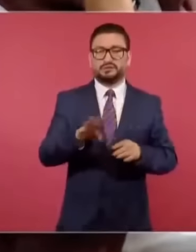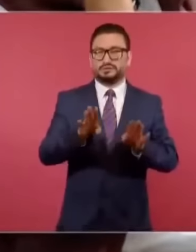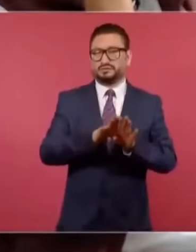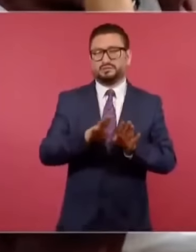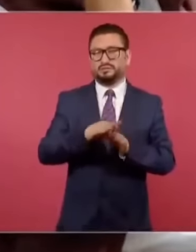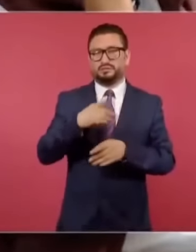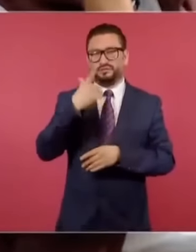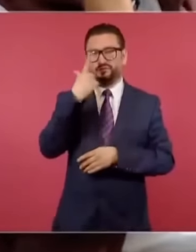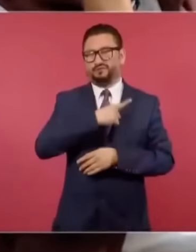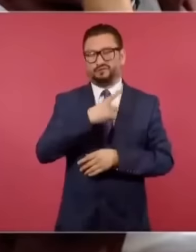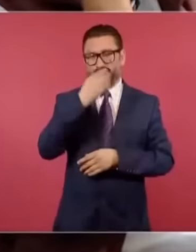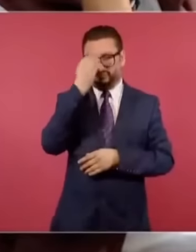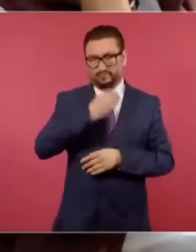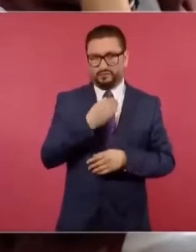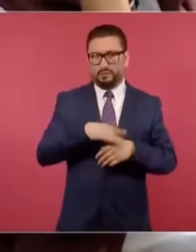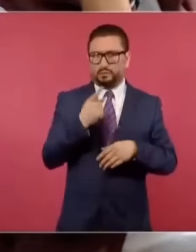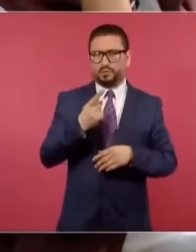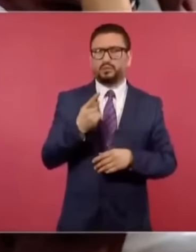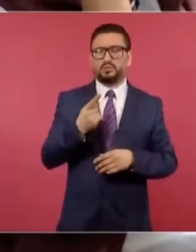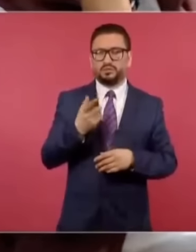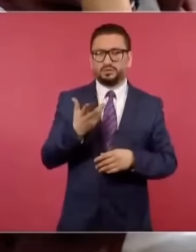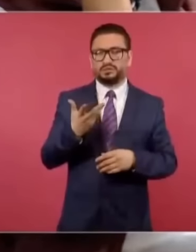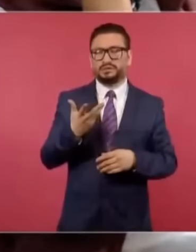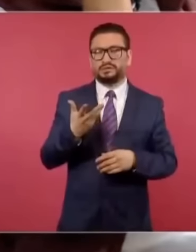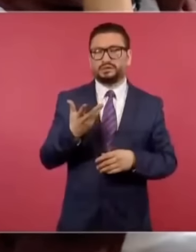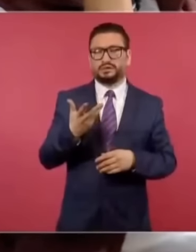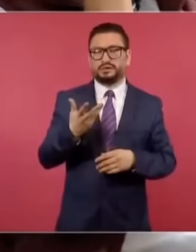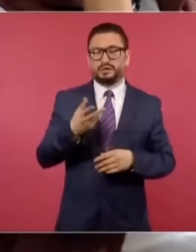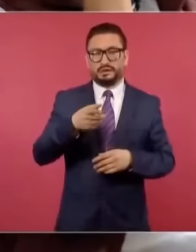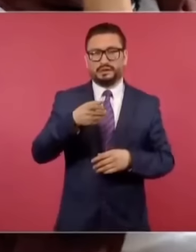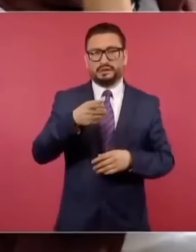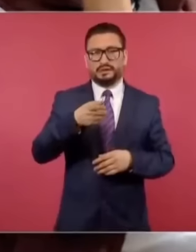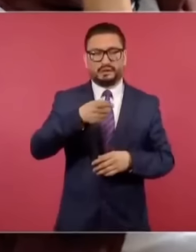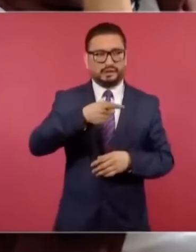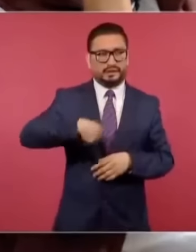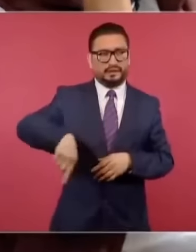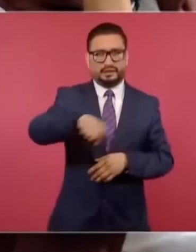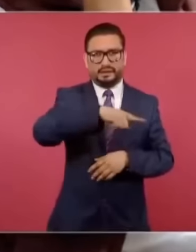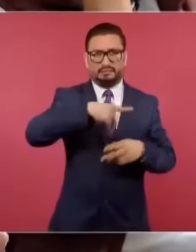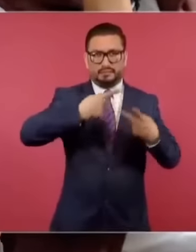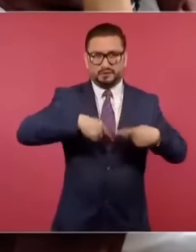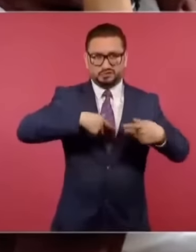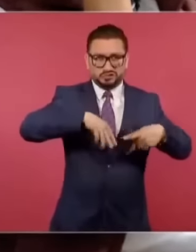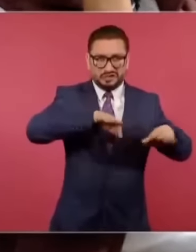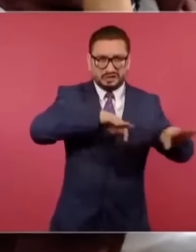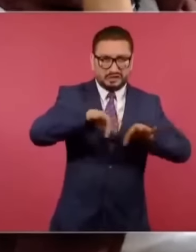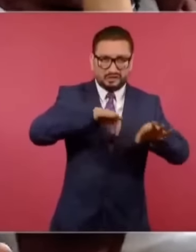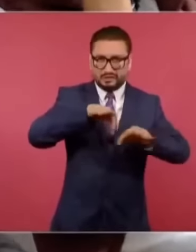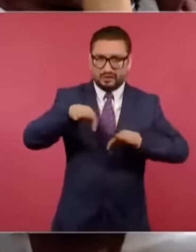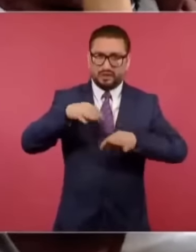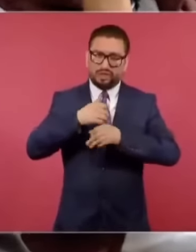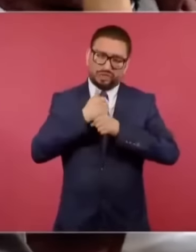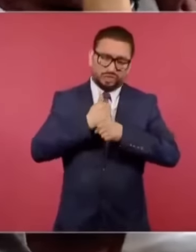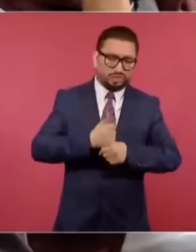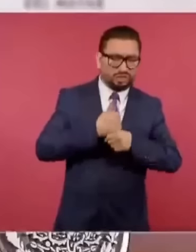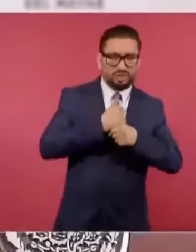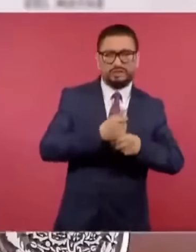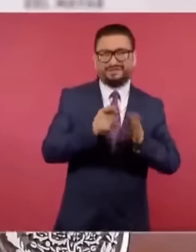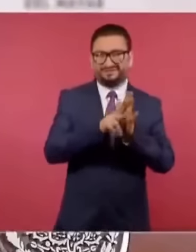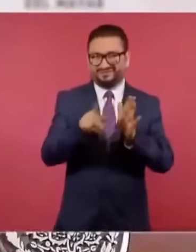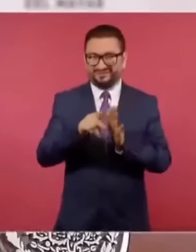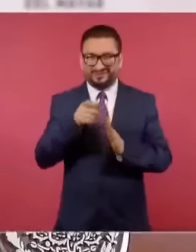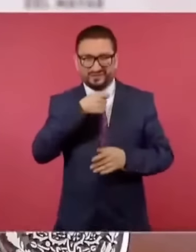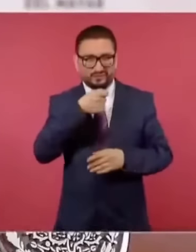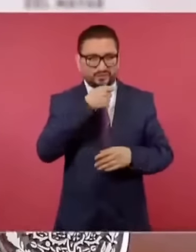porque sacrifican al eslabón más débil de la cadena de los medios de comunicación.